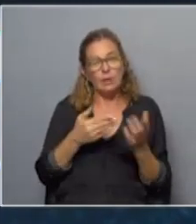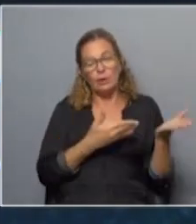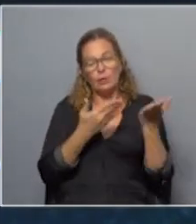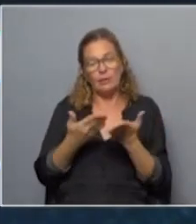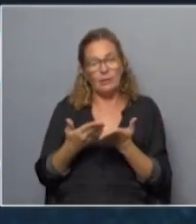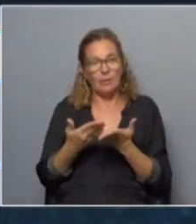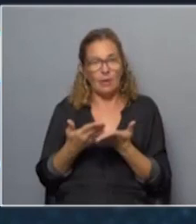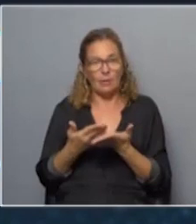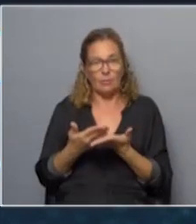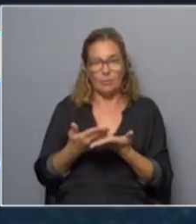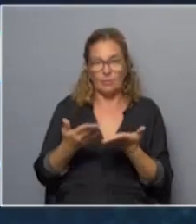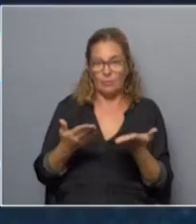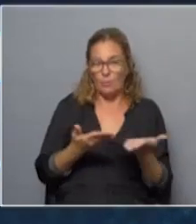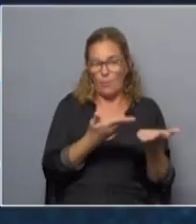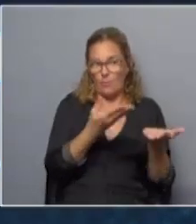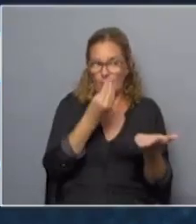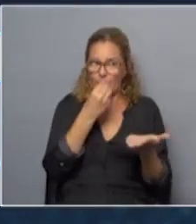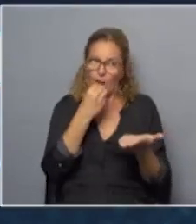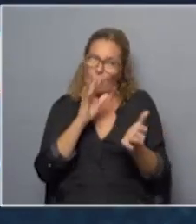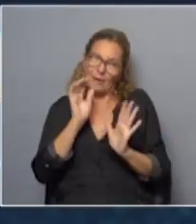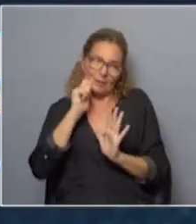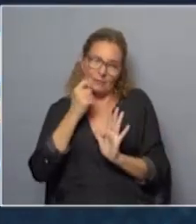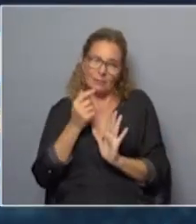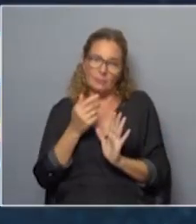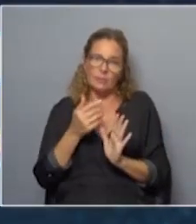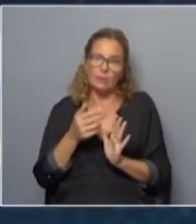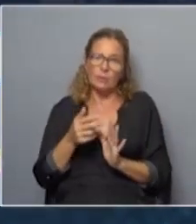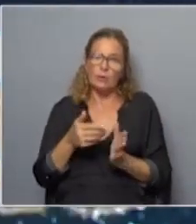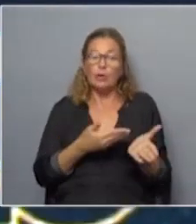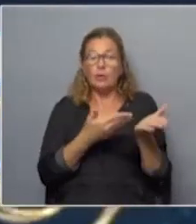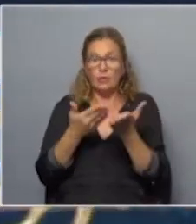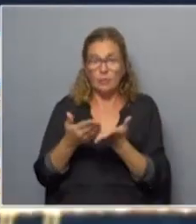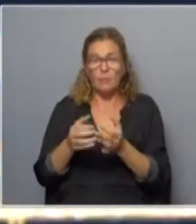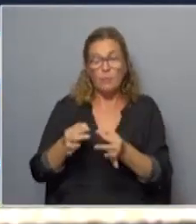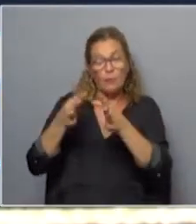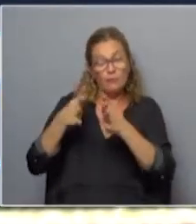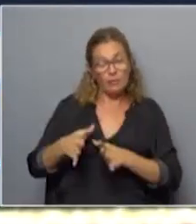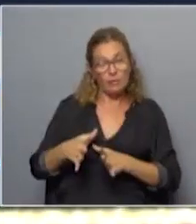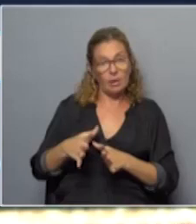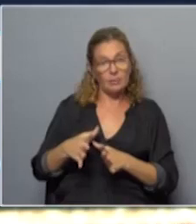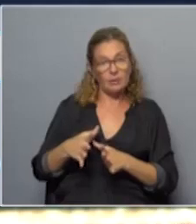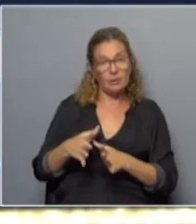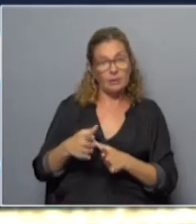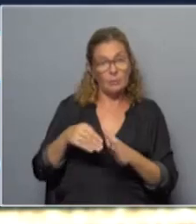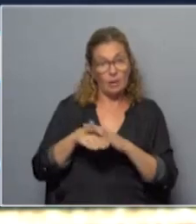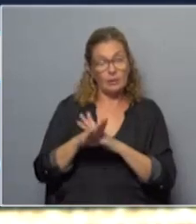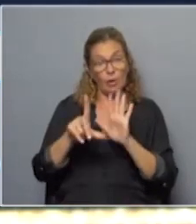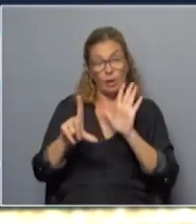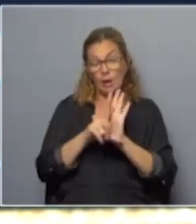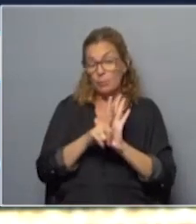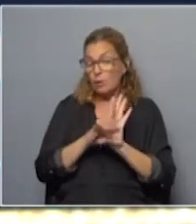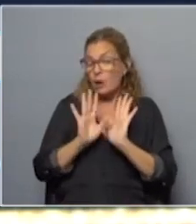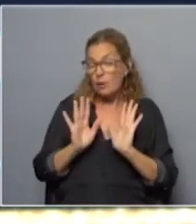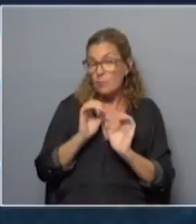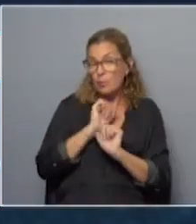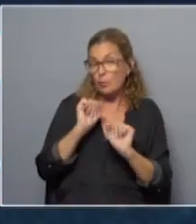con masitas con masitas pero nos reciben profesionalmente y tenemos acceso a lo que legalmente estamos